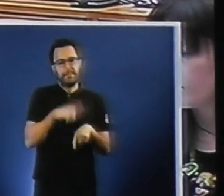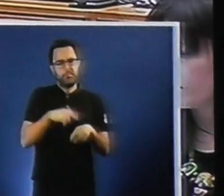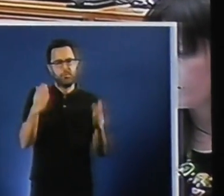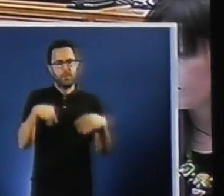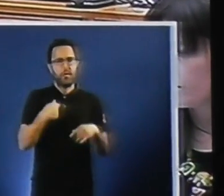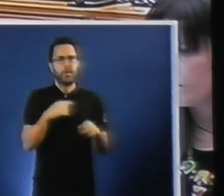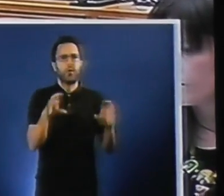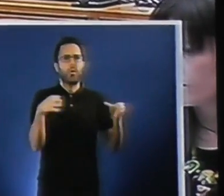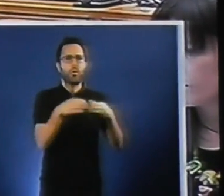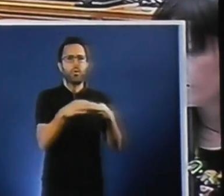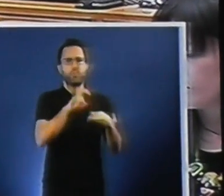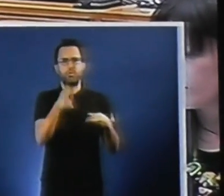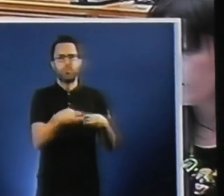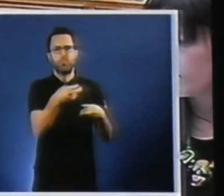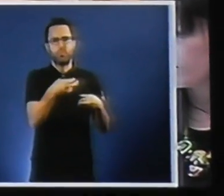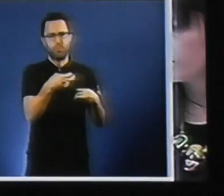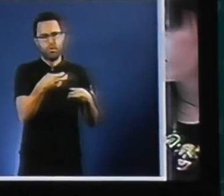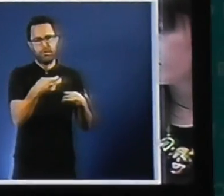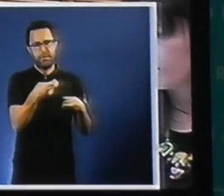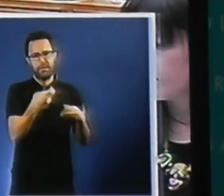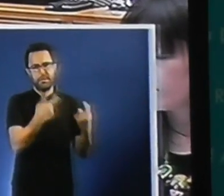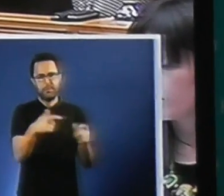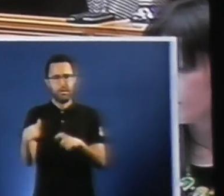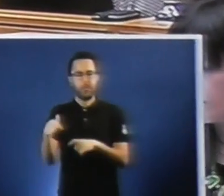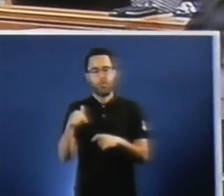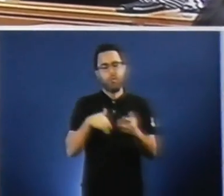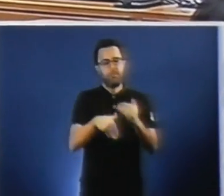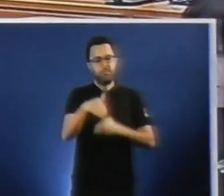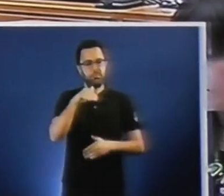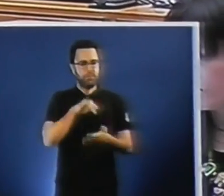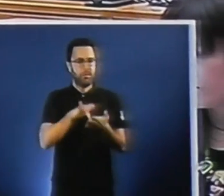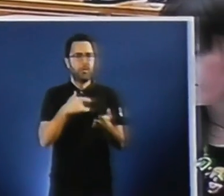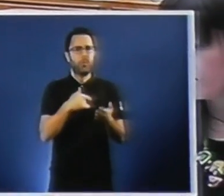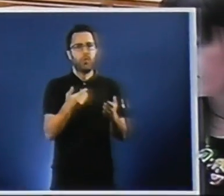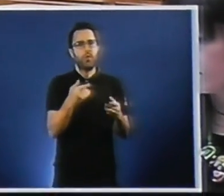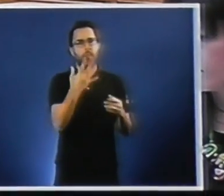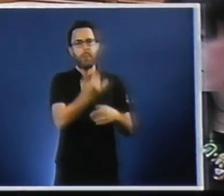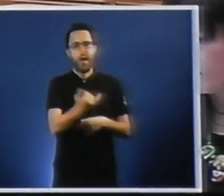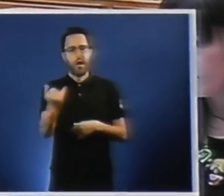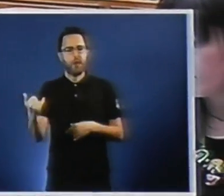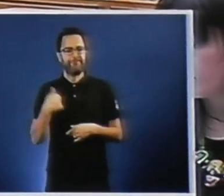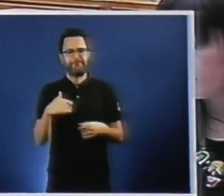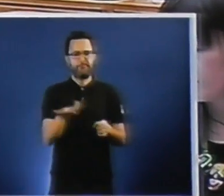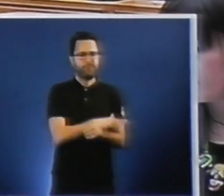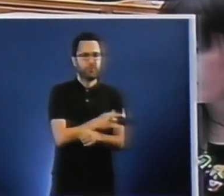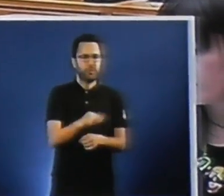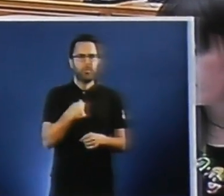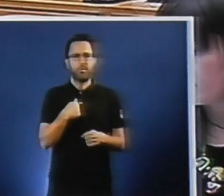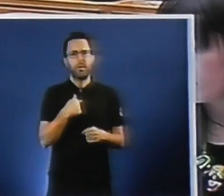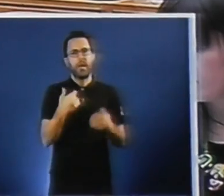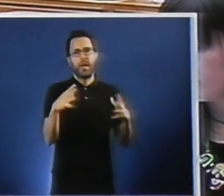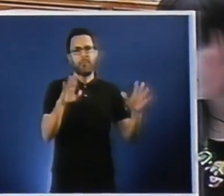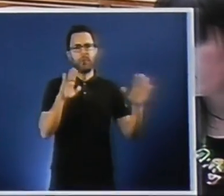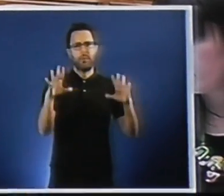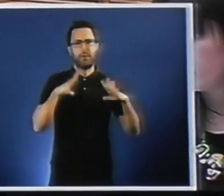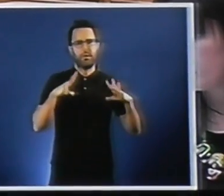multidisciplinares un día inoxen un problema neste país non se cubren as súas baixas nas vacacións non se cubren